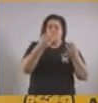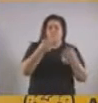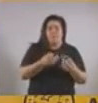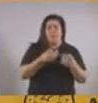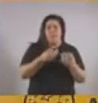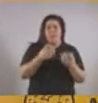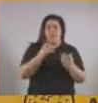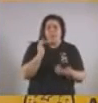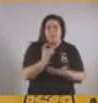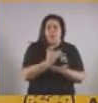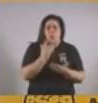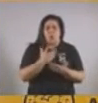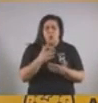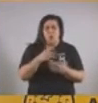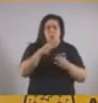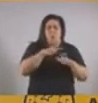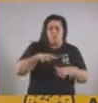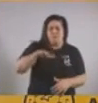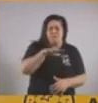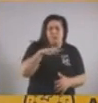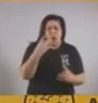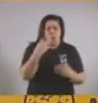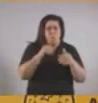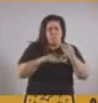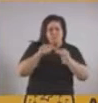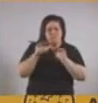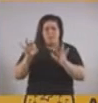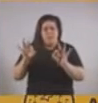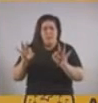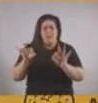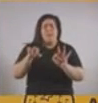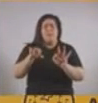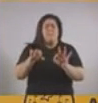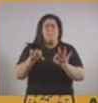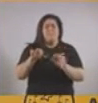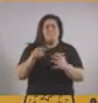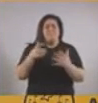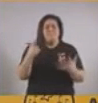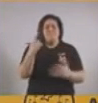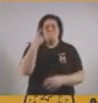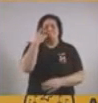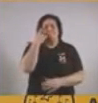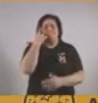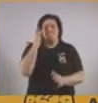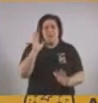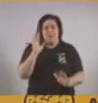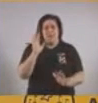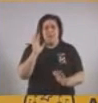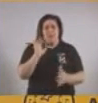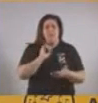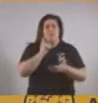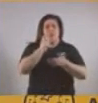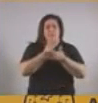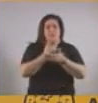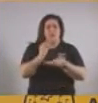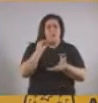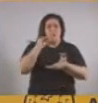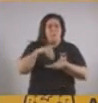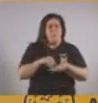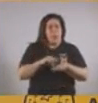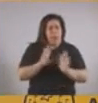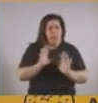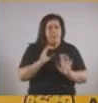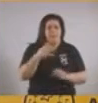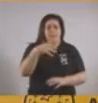demográfica, urbanística de la ciudad, es que consideramos necesario tomar algunas medidas adicionales